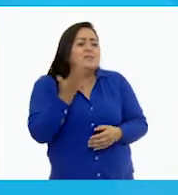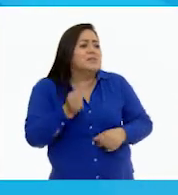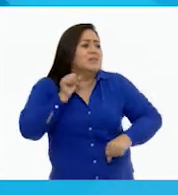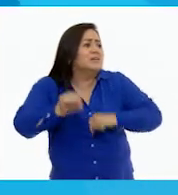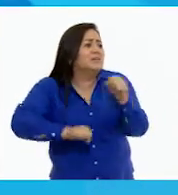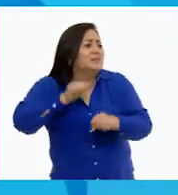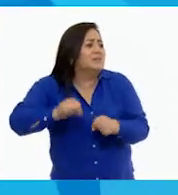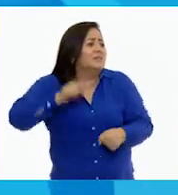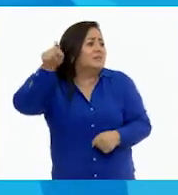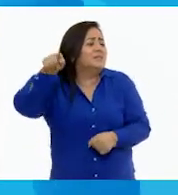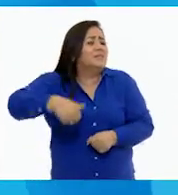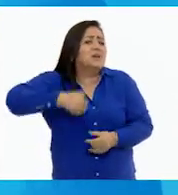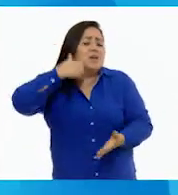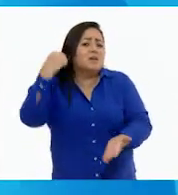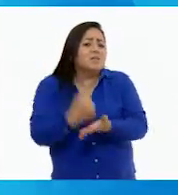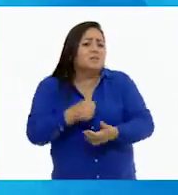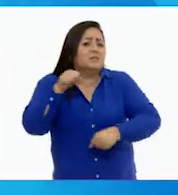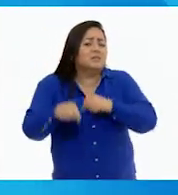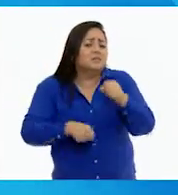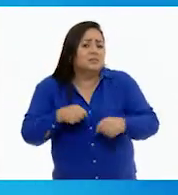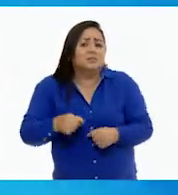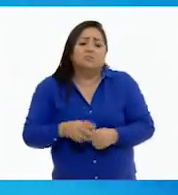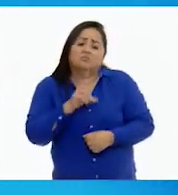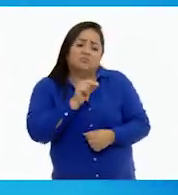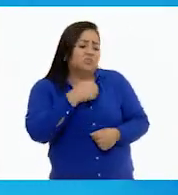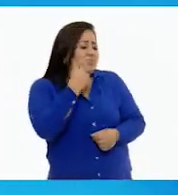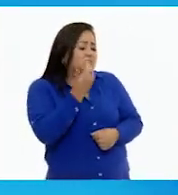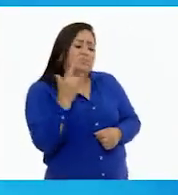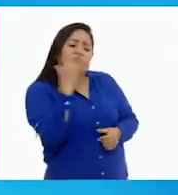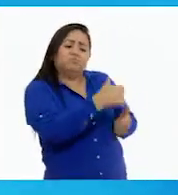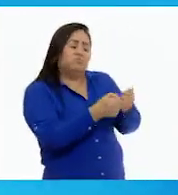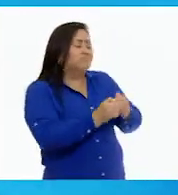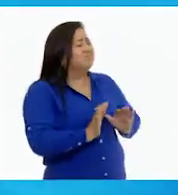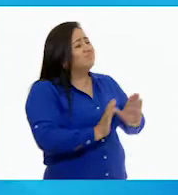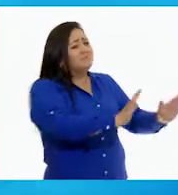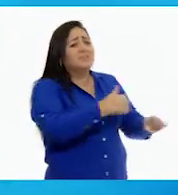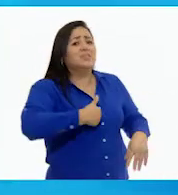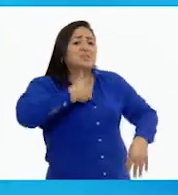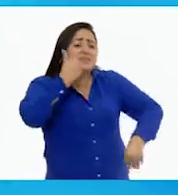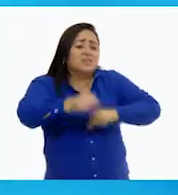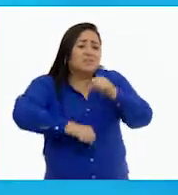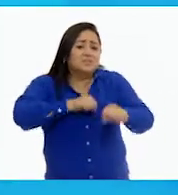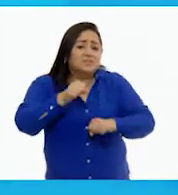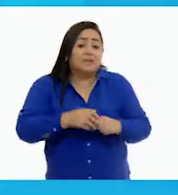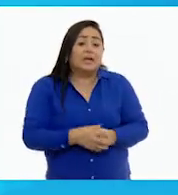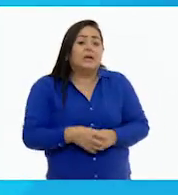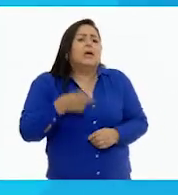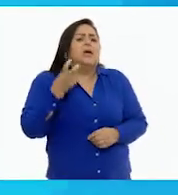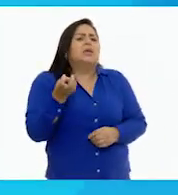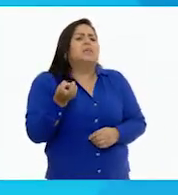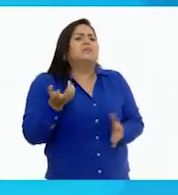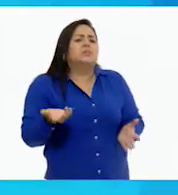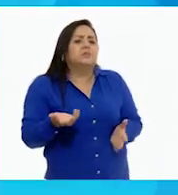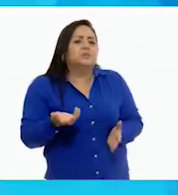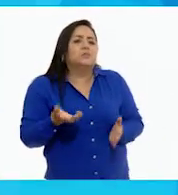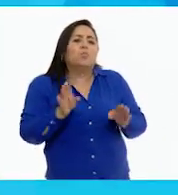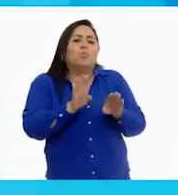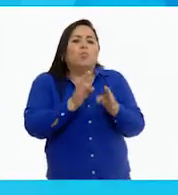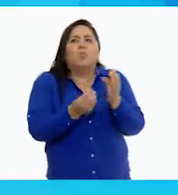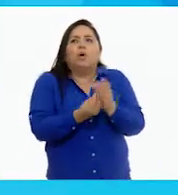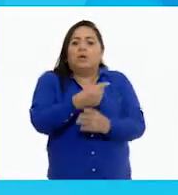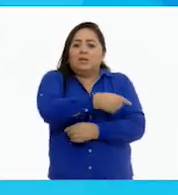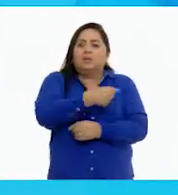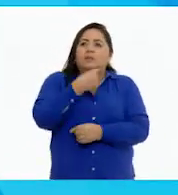bicicleta de regreso. No quería el avión. Eso significaba un nuevo